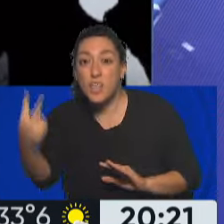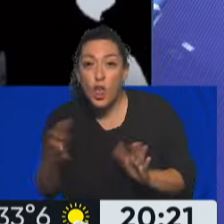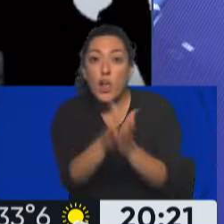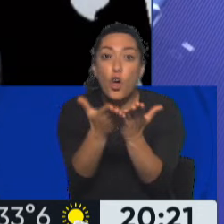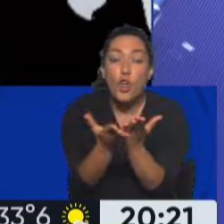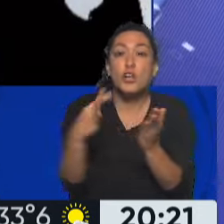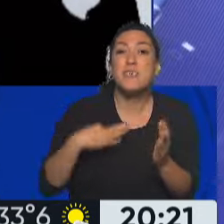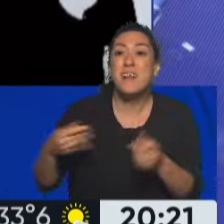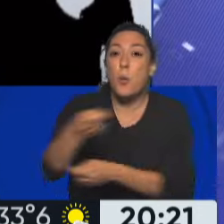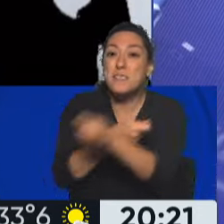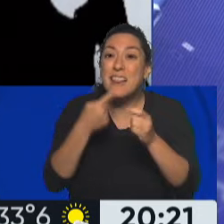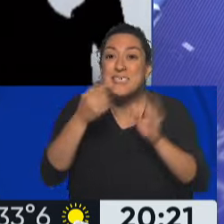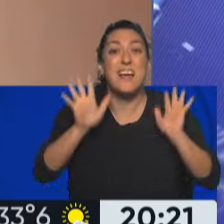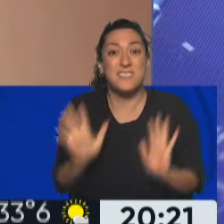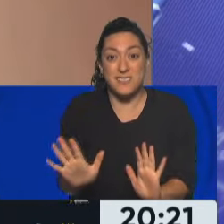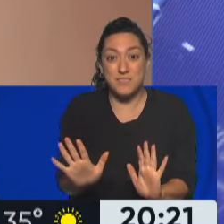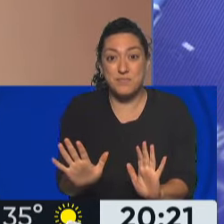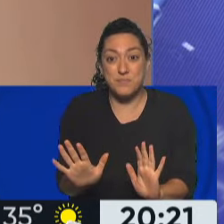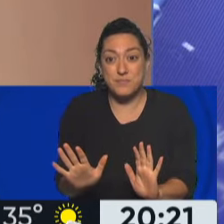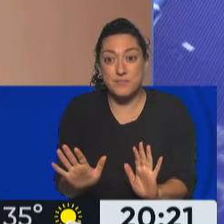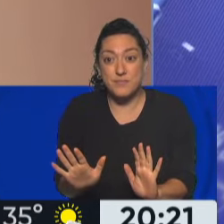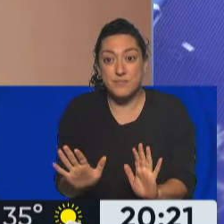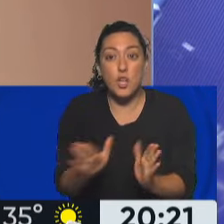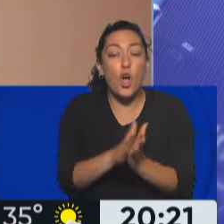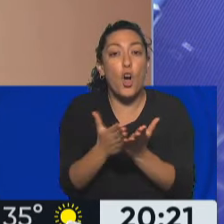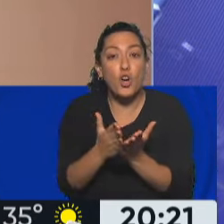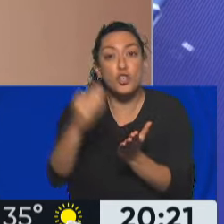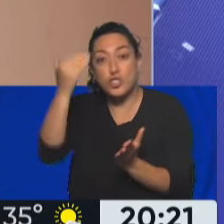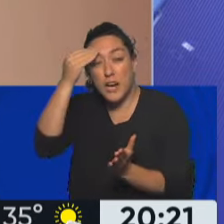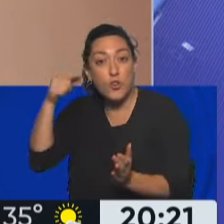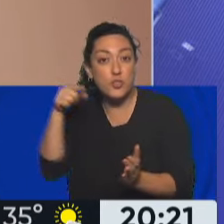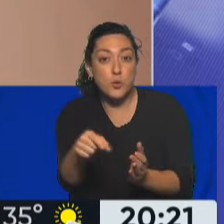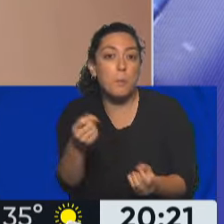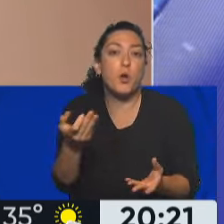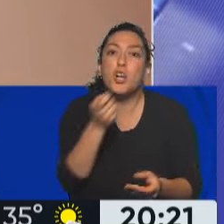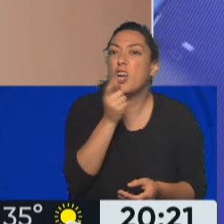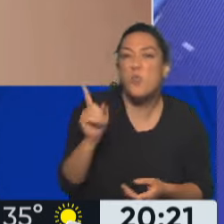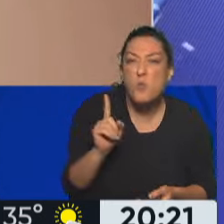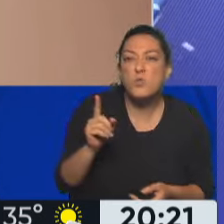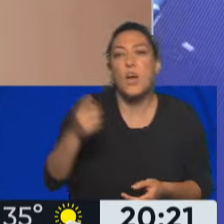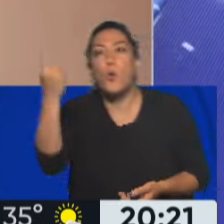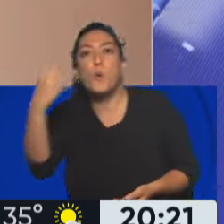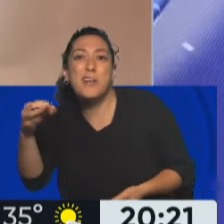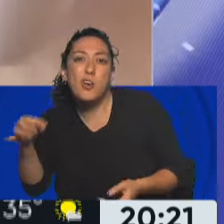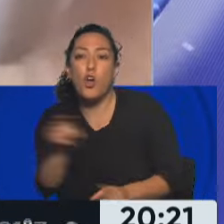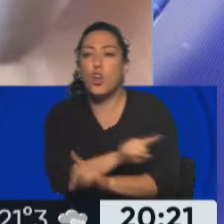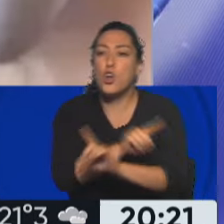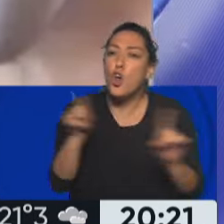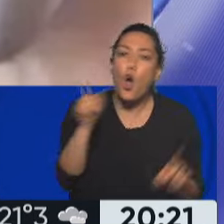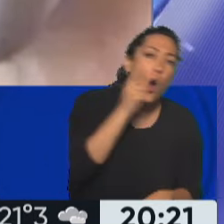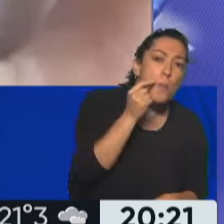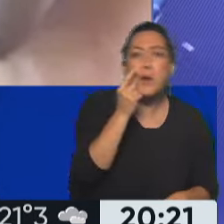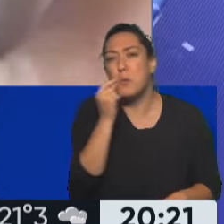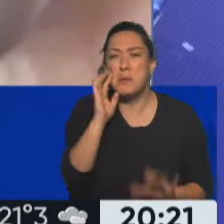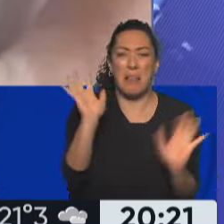puede, a ver, la Corte no puede decir que este artículo es inconstitucional solo porque no le gusta, o para aplicarlo a un caso en especial. Y no tiene que ver con que sean dos hombres.